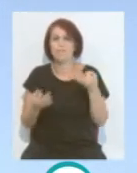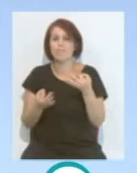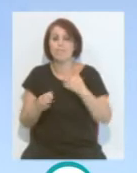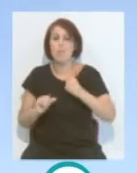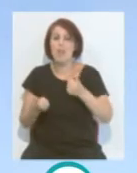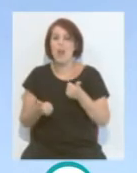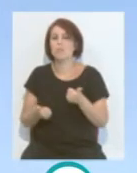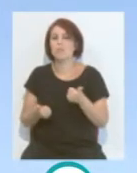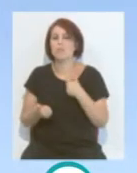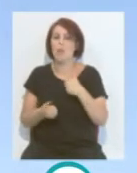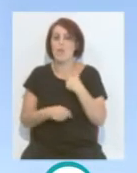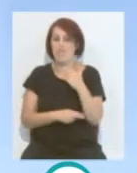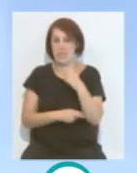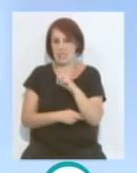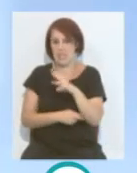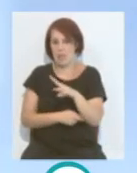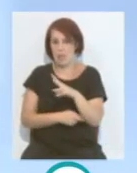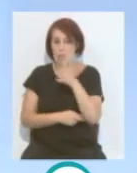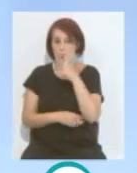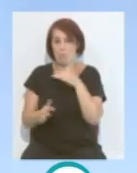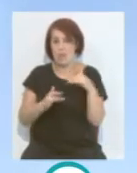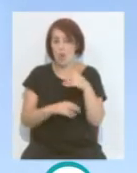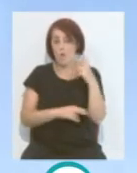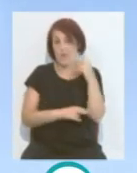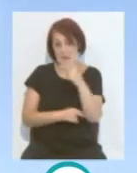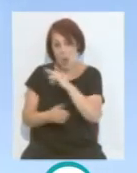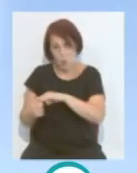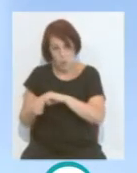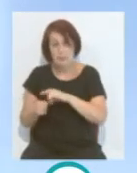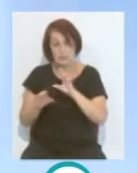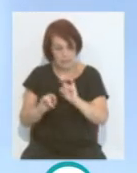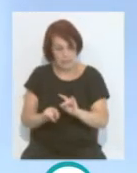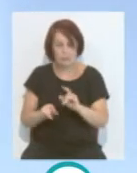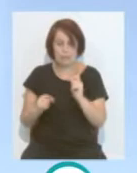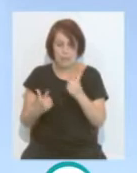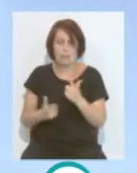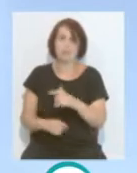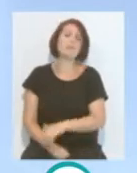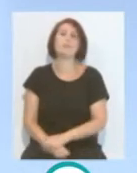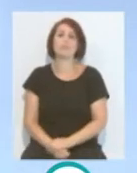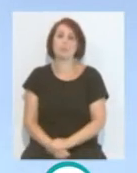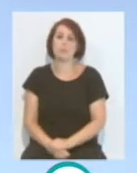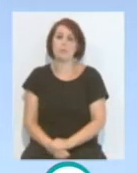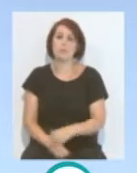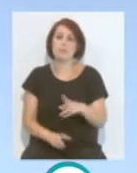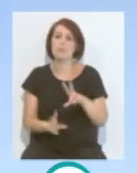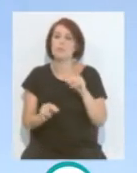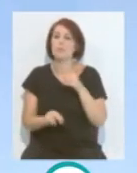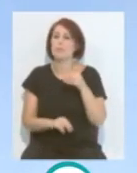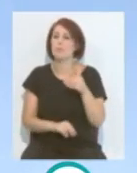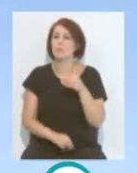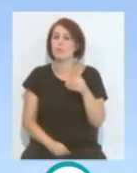comenzar, como decíamos, el viernes 13, porque habrá partidos viernes y lunes finalmente. Que va a finalizar